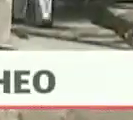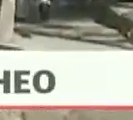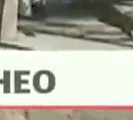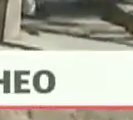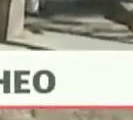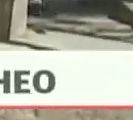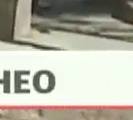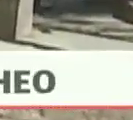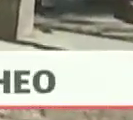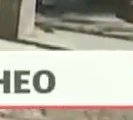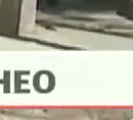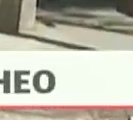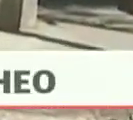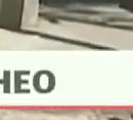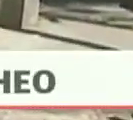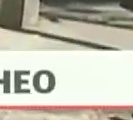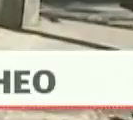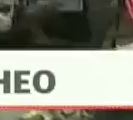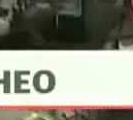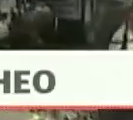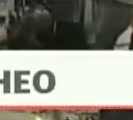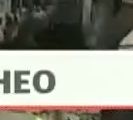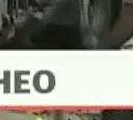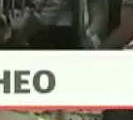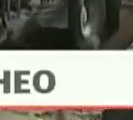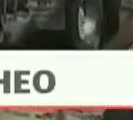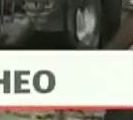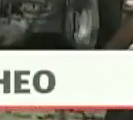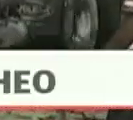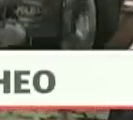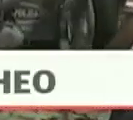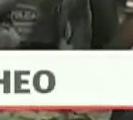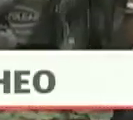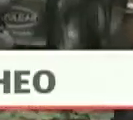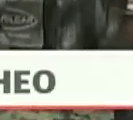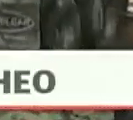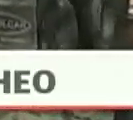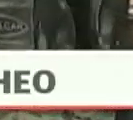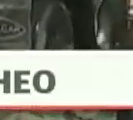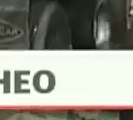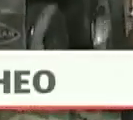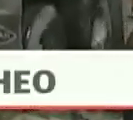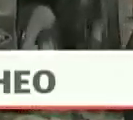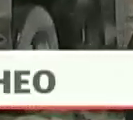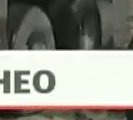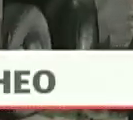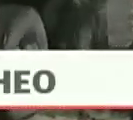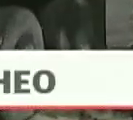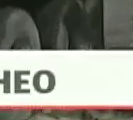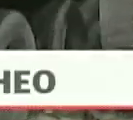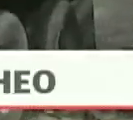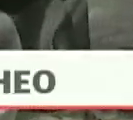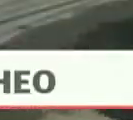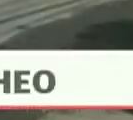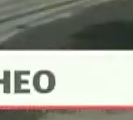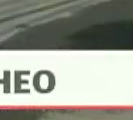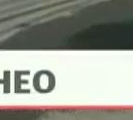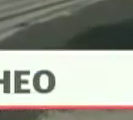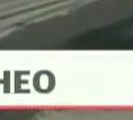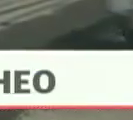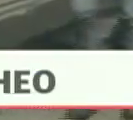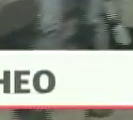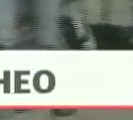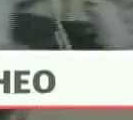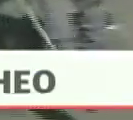medio de las mayores dificultades seguimos avanzando hoy la alcaldía de Caracas da inicio a este plan que estará